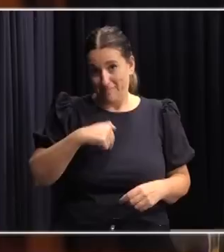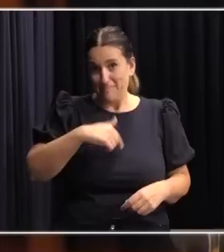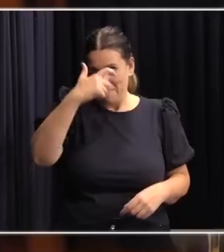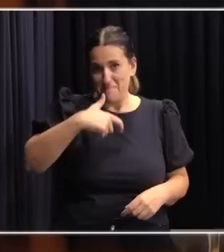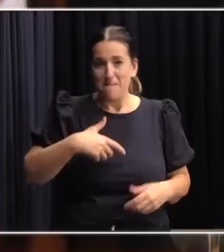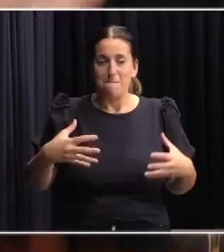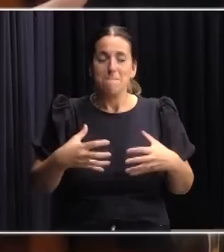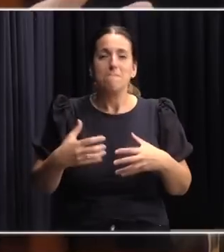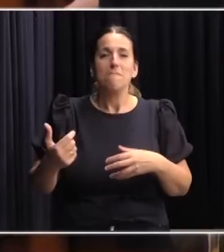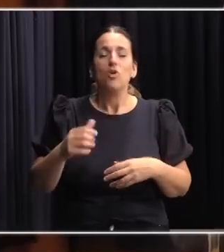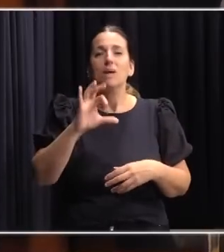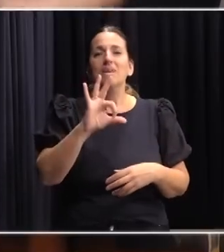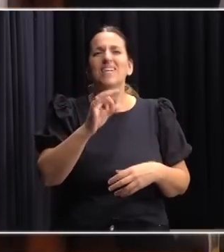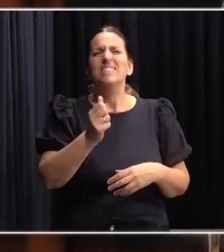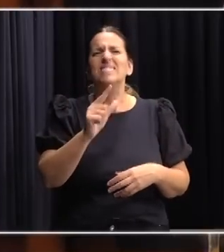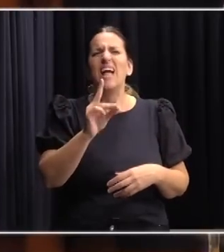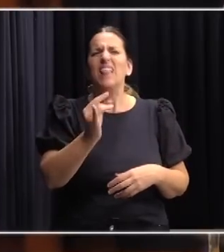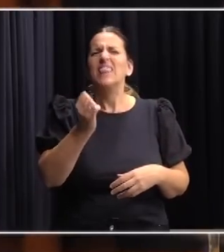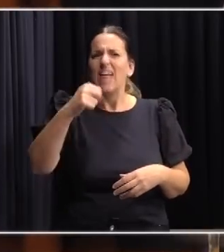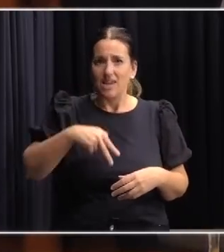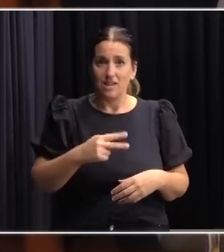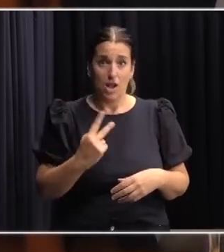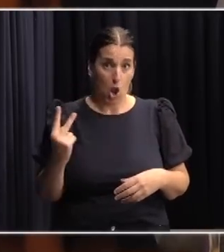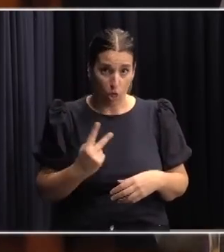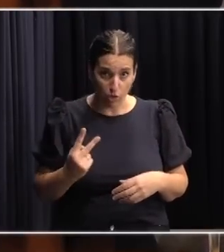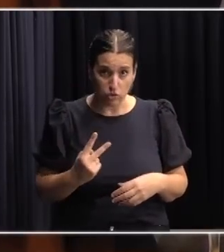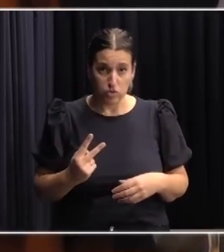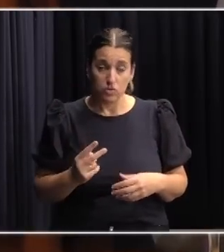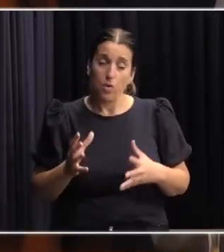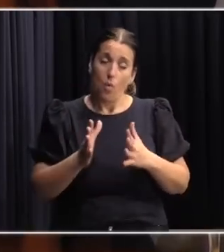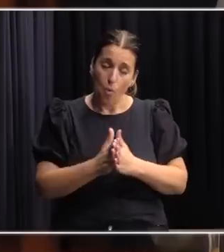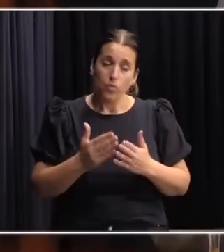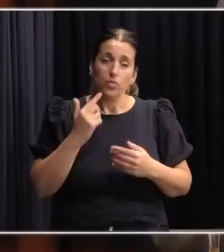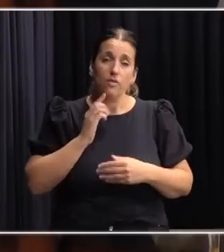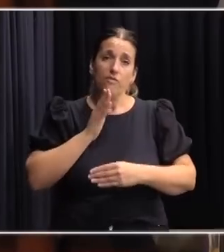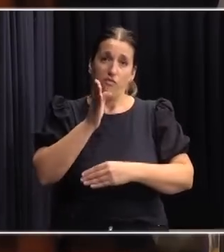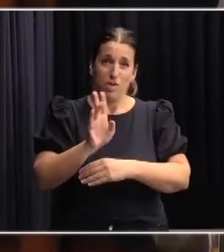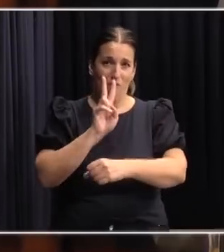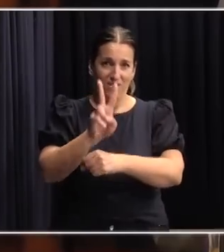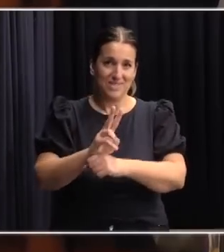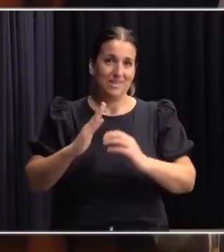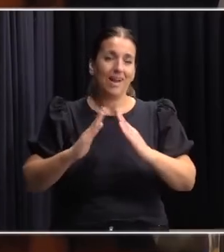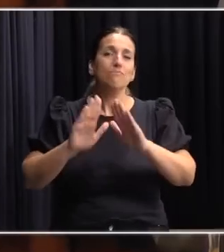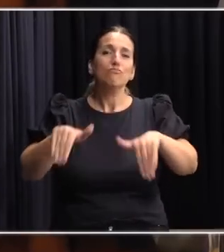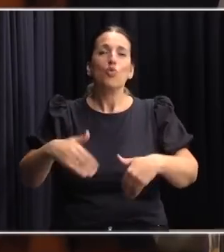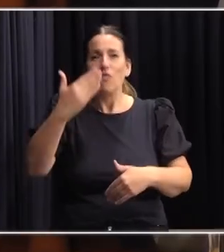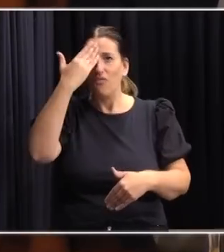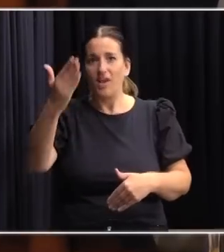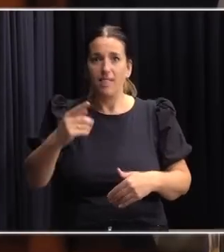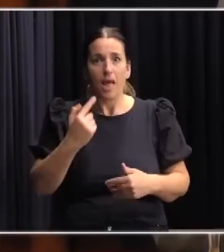Rodolfo Saldain, o por Rodolfo Saldain, y quien habla al Frente Amplio en una visita que hicimos a